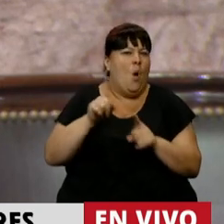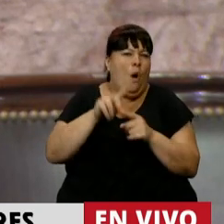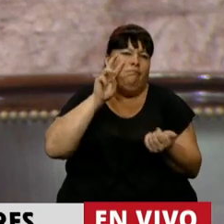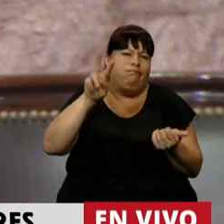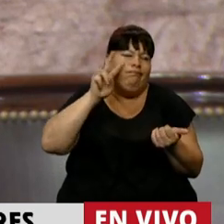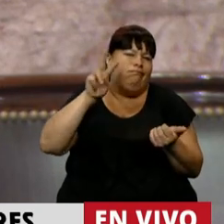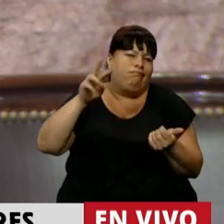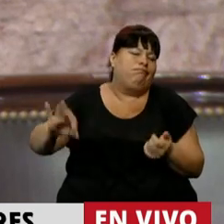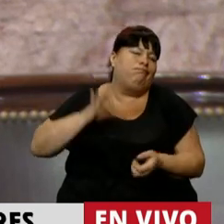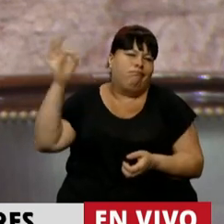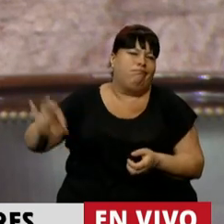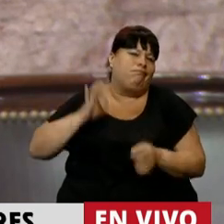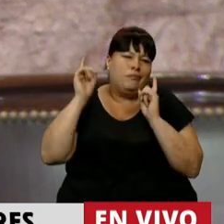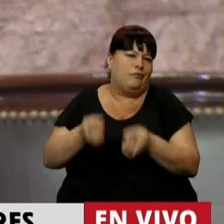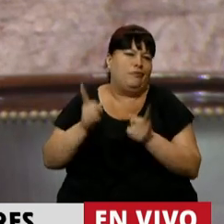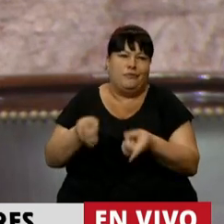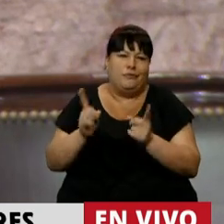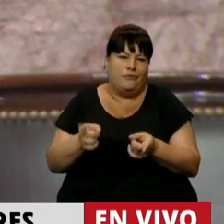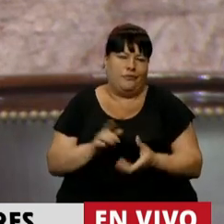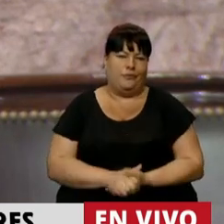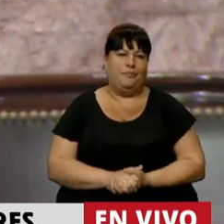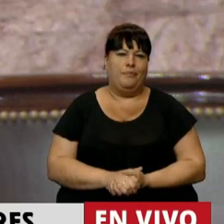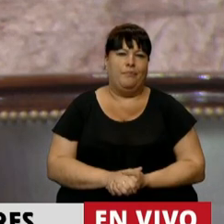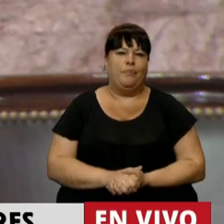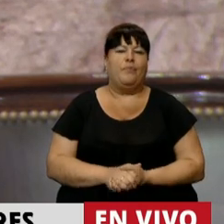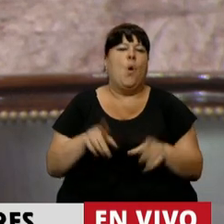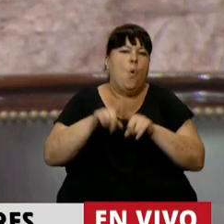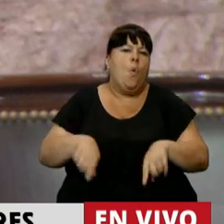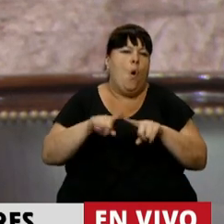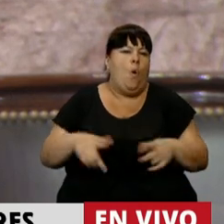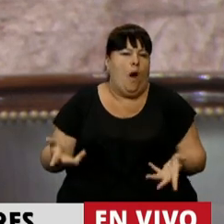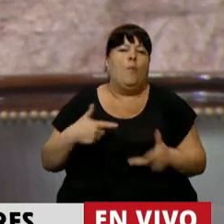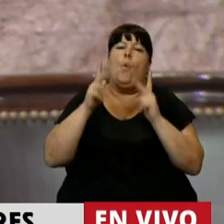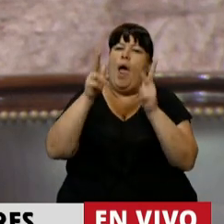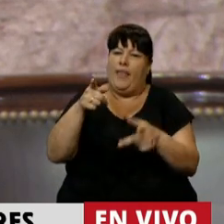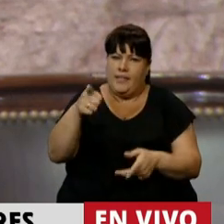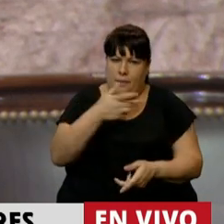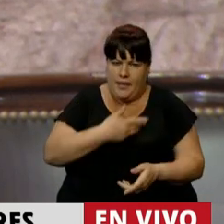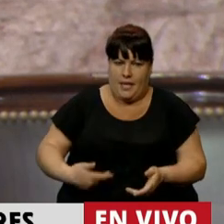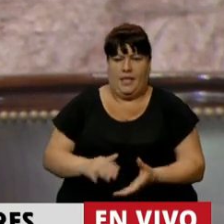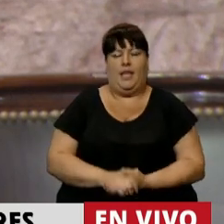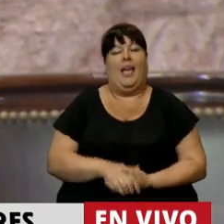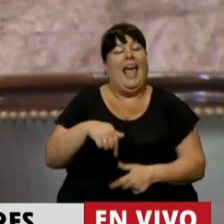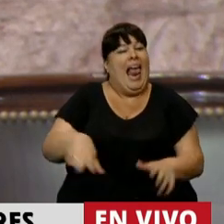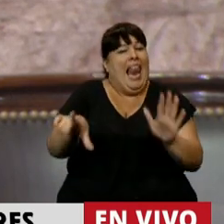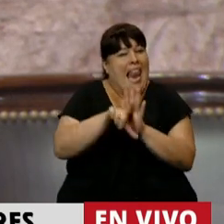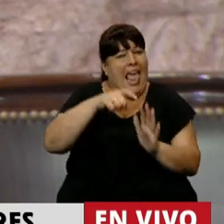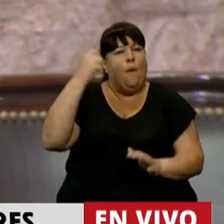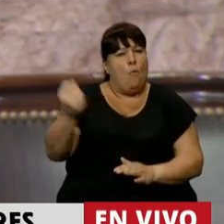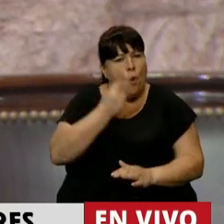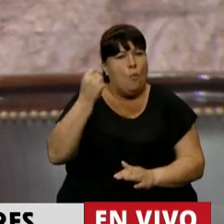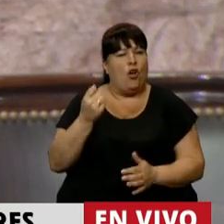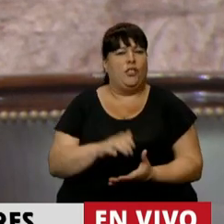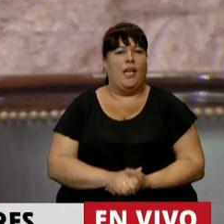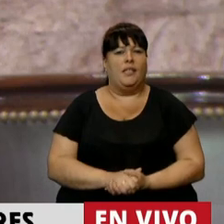lo hemos visto durante décadas. Quiero decir, Presidente, que esta ley tan importante